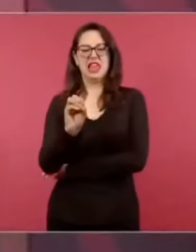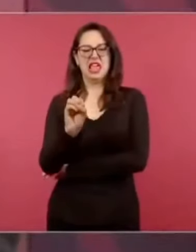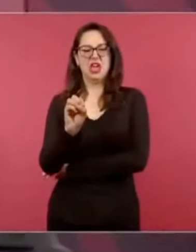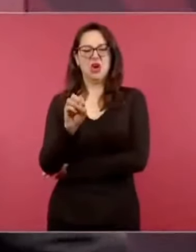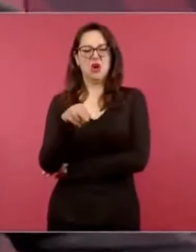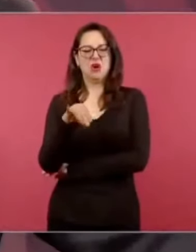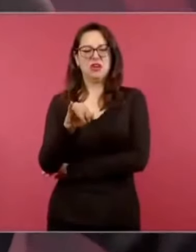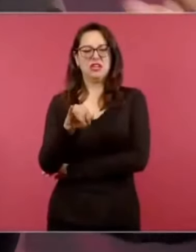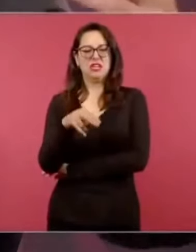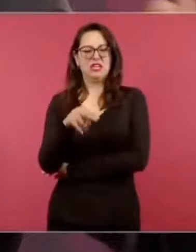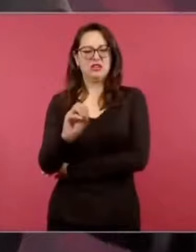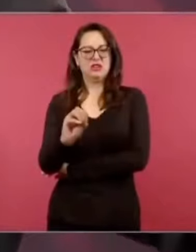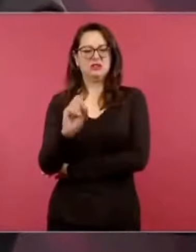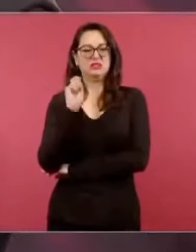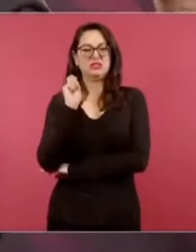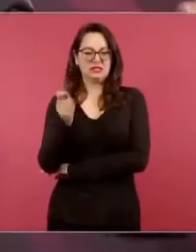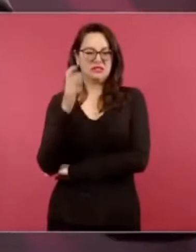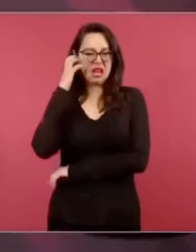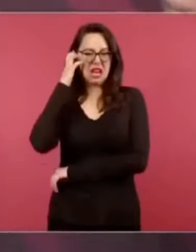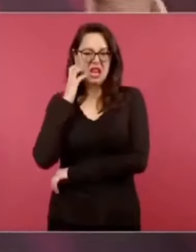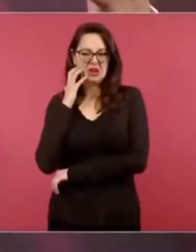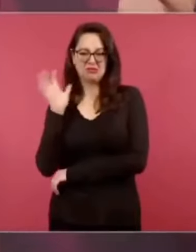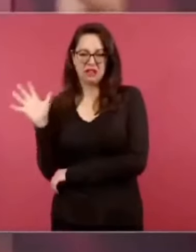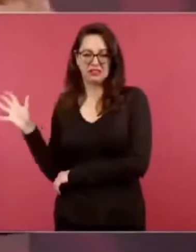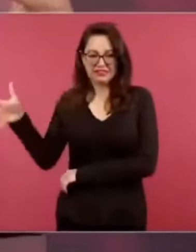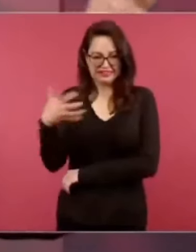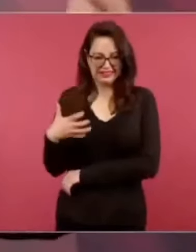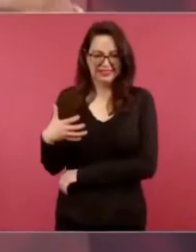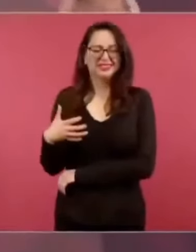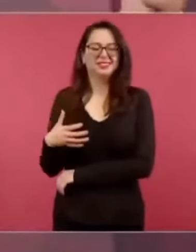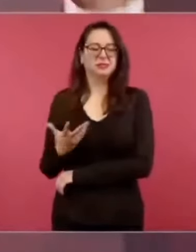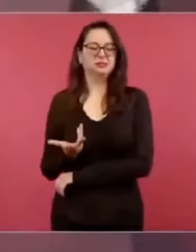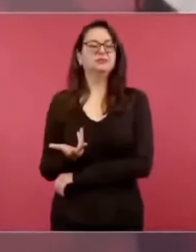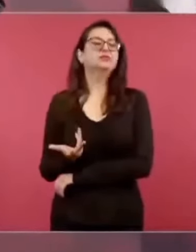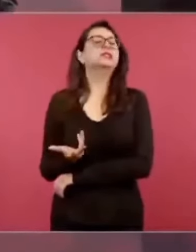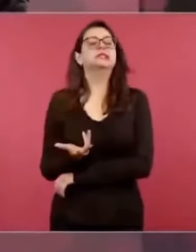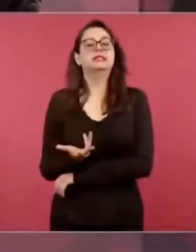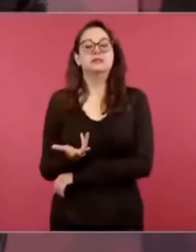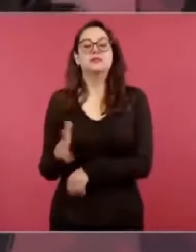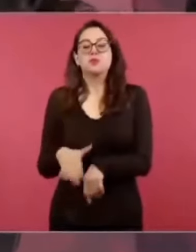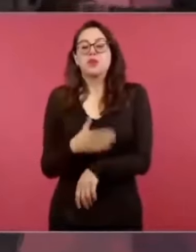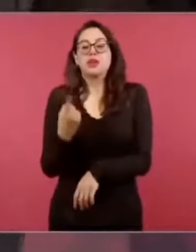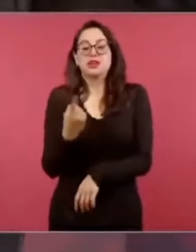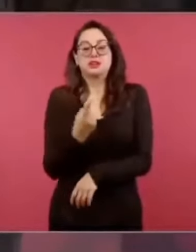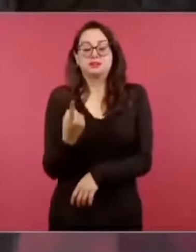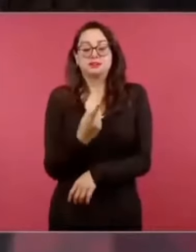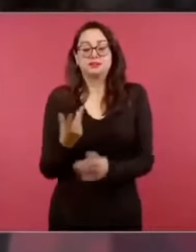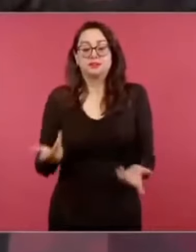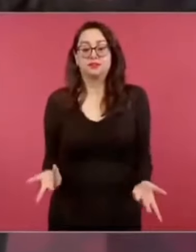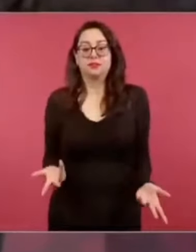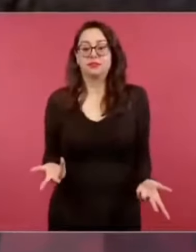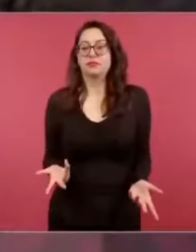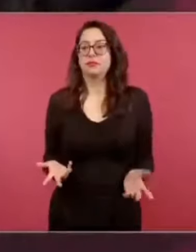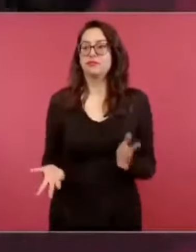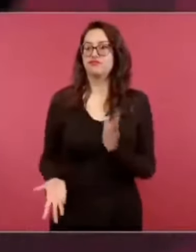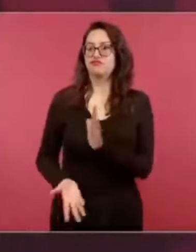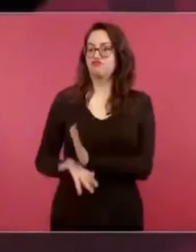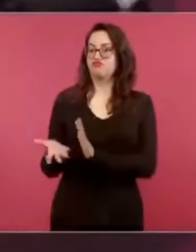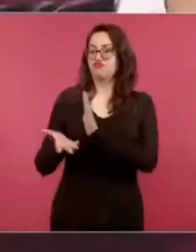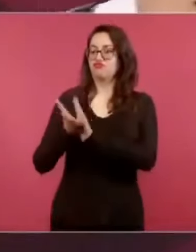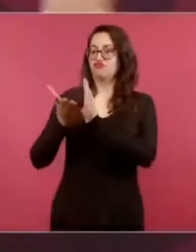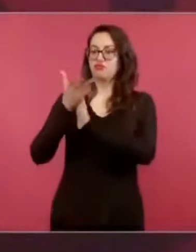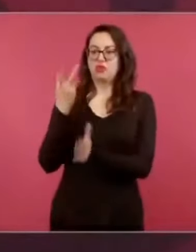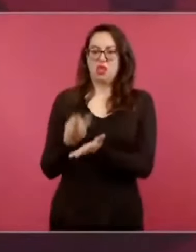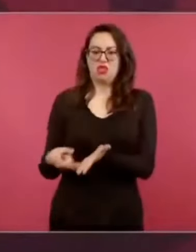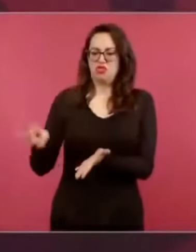de donde una obra la cobraban 10, 20 veces más de lo